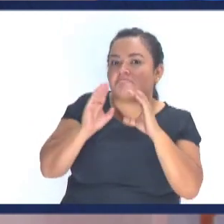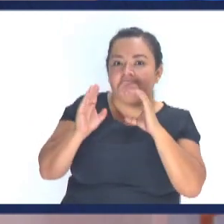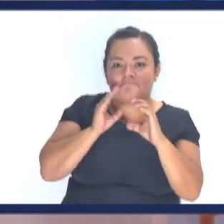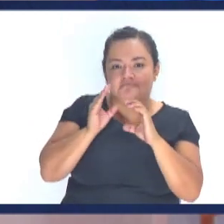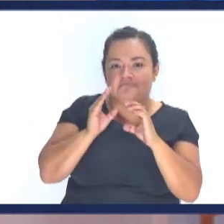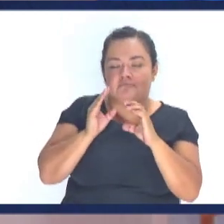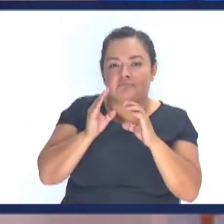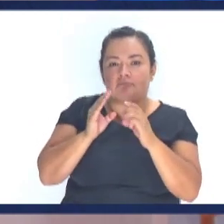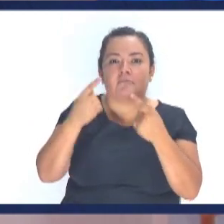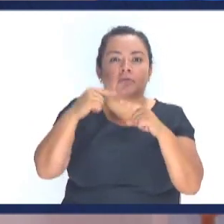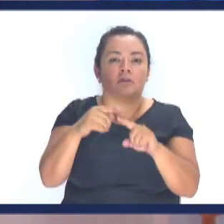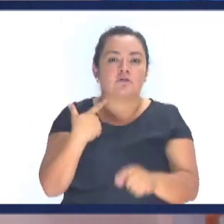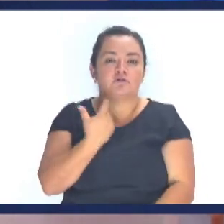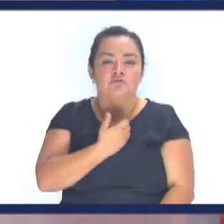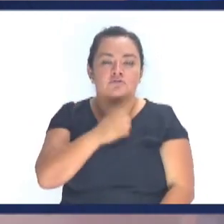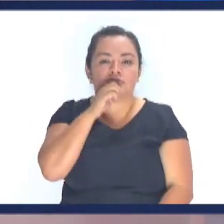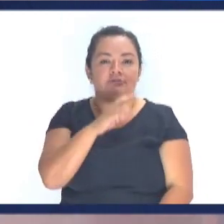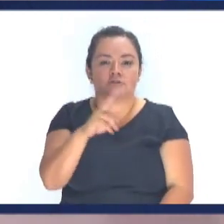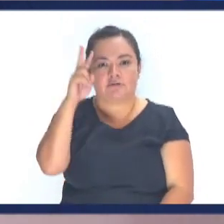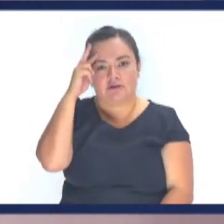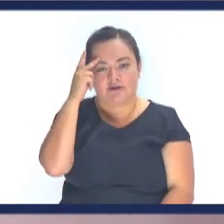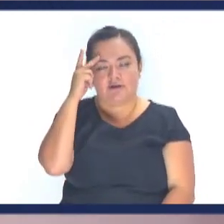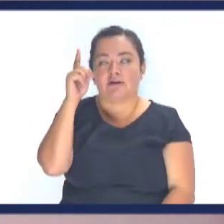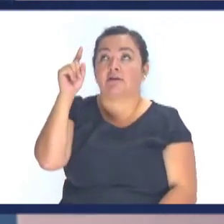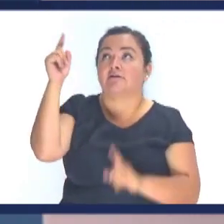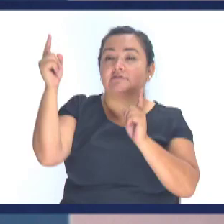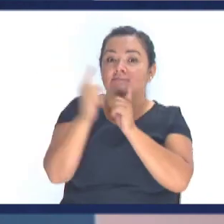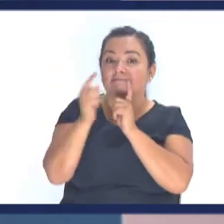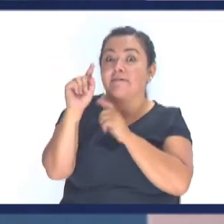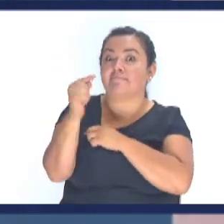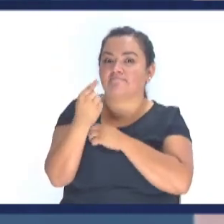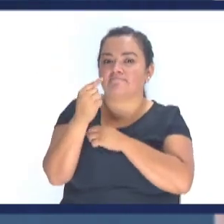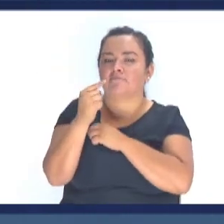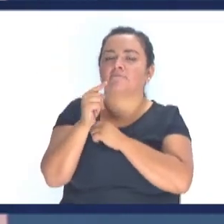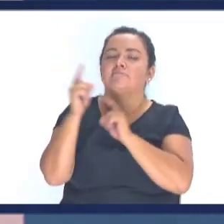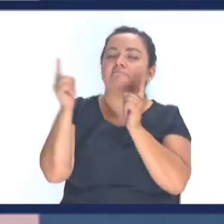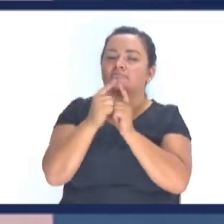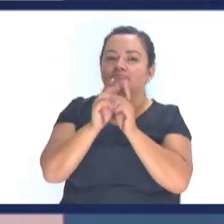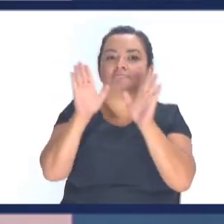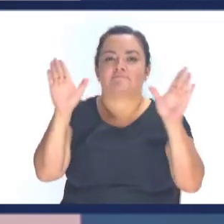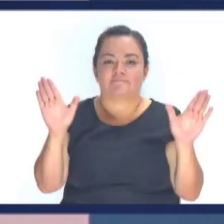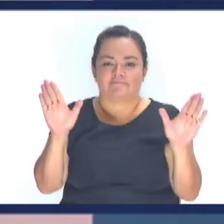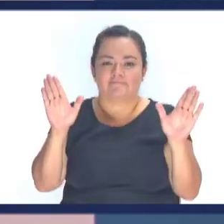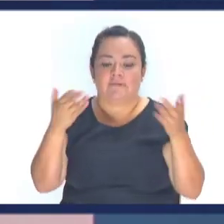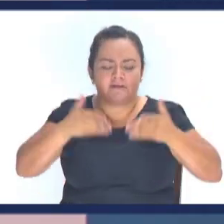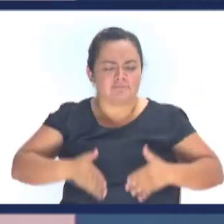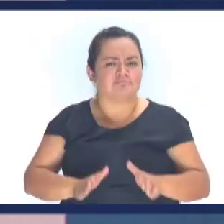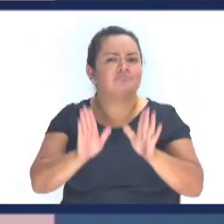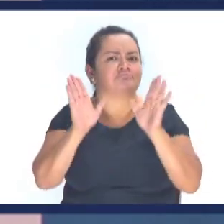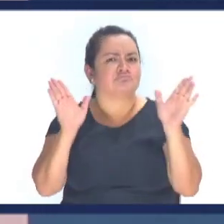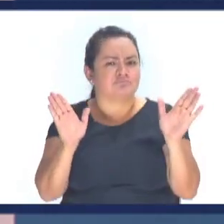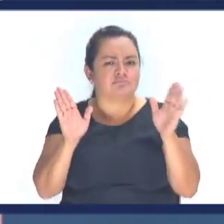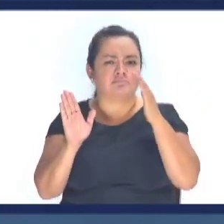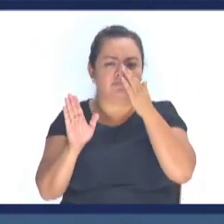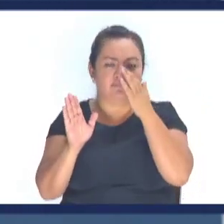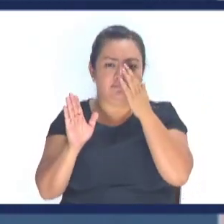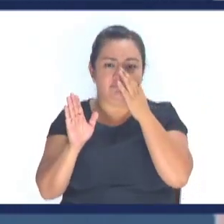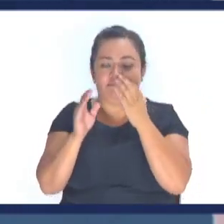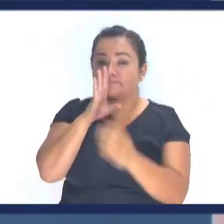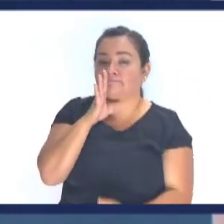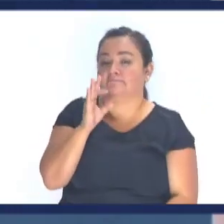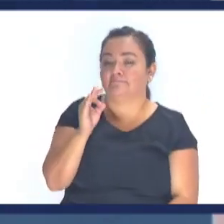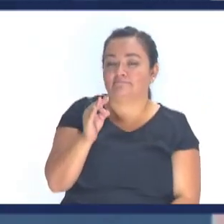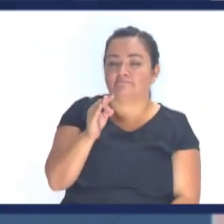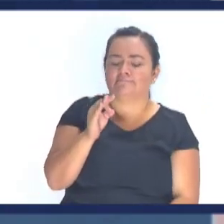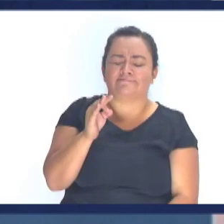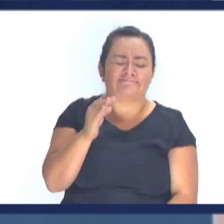Comunicables de Dios Estamos diciendo Que nadie puede conocerle Si no conoce a Cristo Y si vemos Como Cristo nace Cristo nace Con humildad